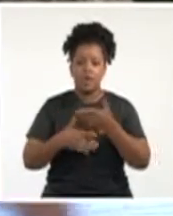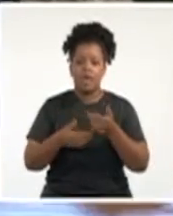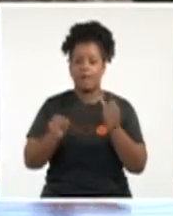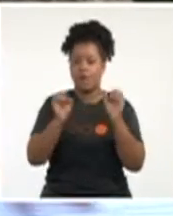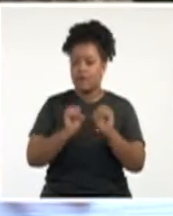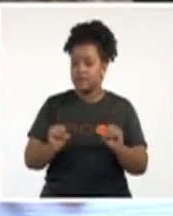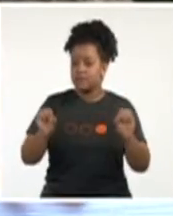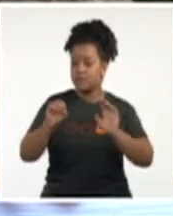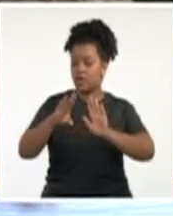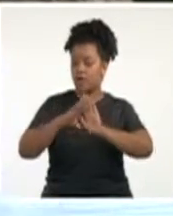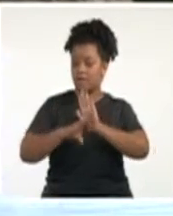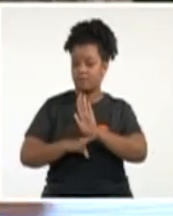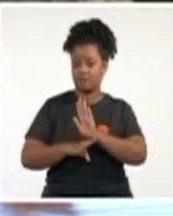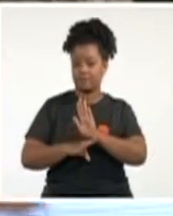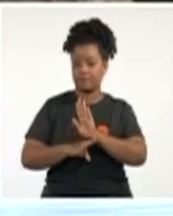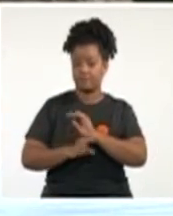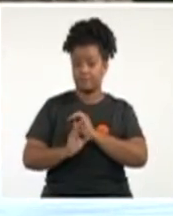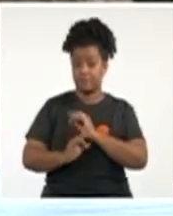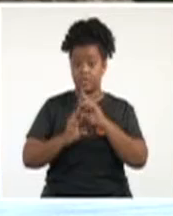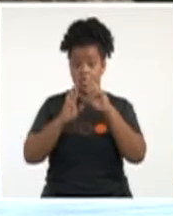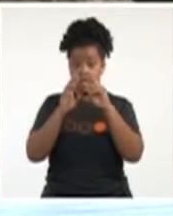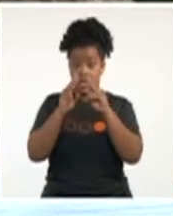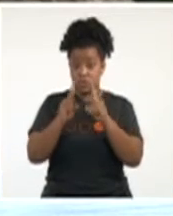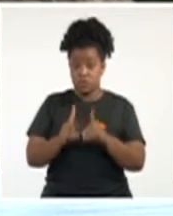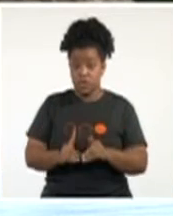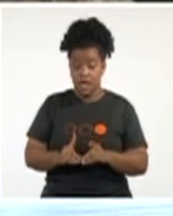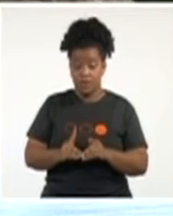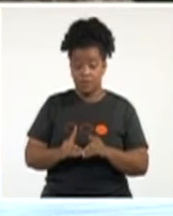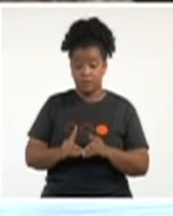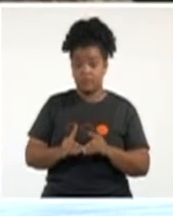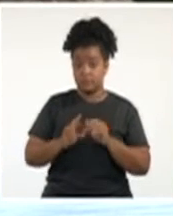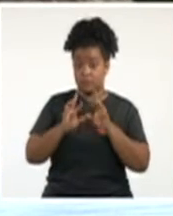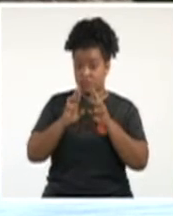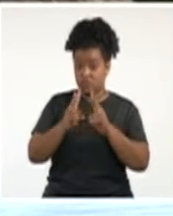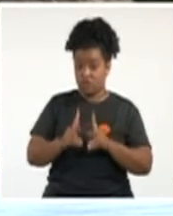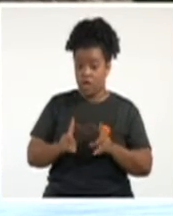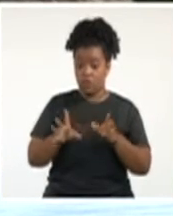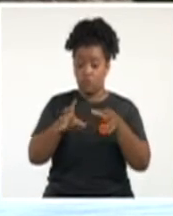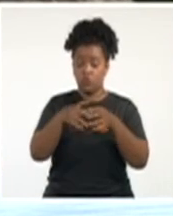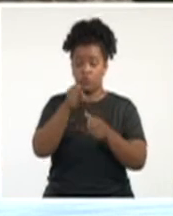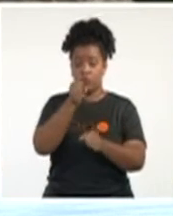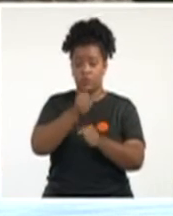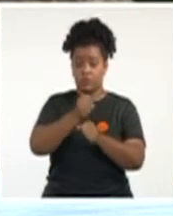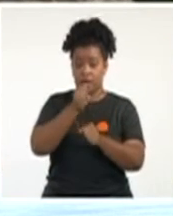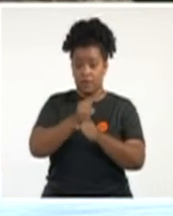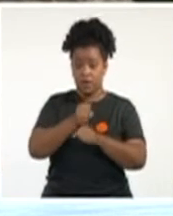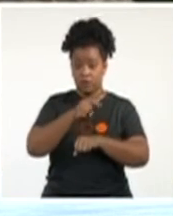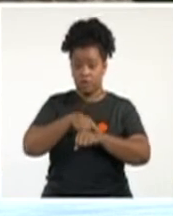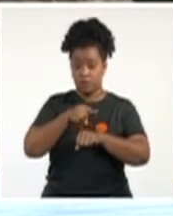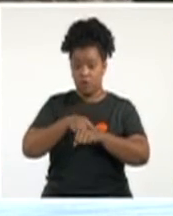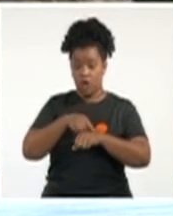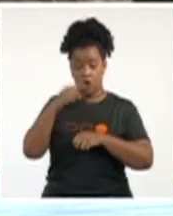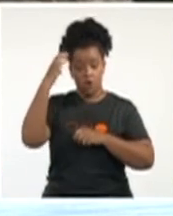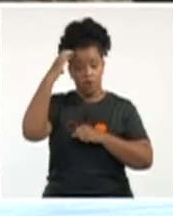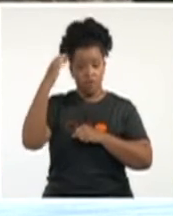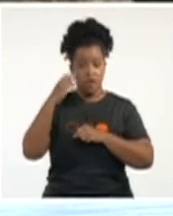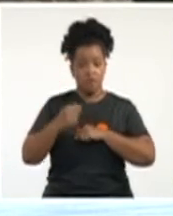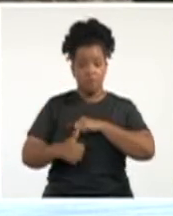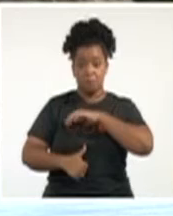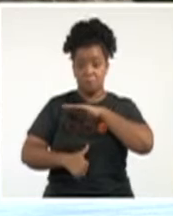Ahora, a partir de este resultado, la propia experiencia, en el grupo de trabajo temporal de gobierno, el presidente